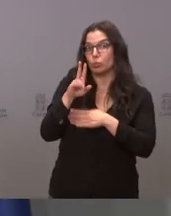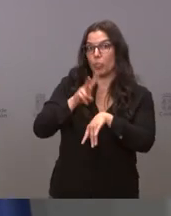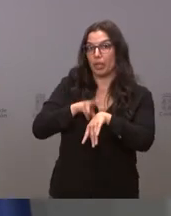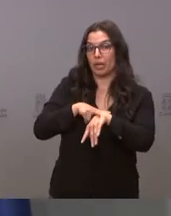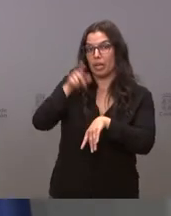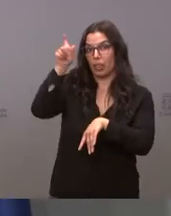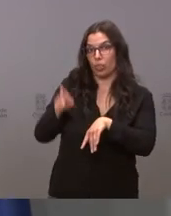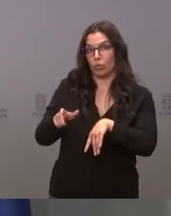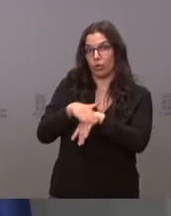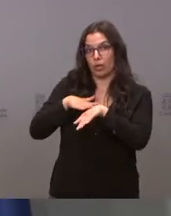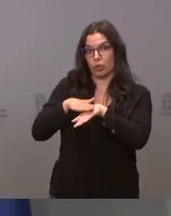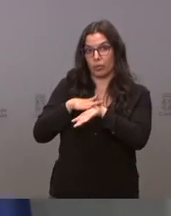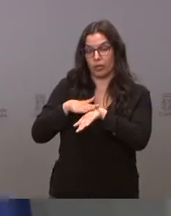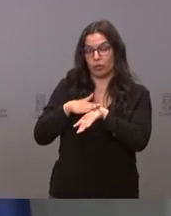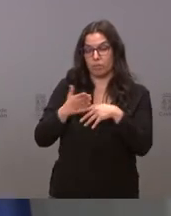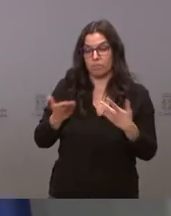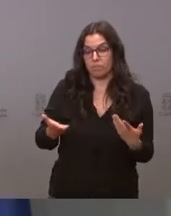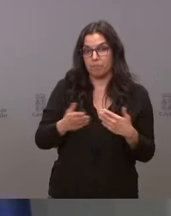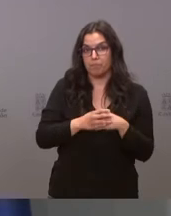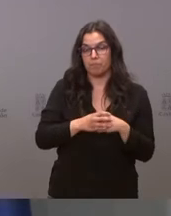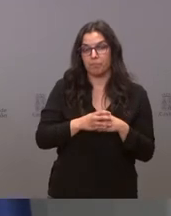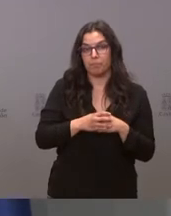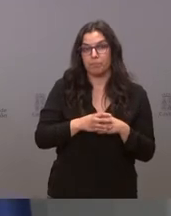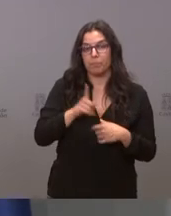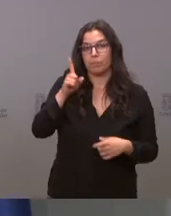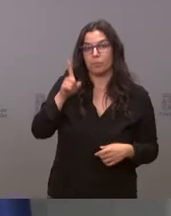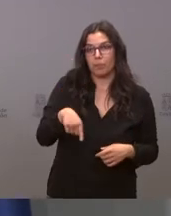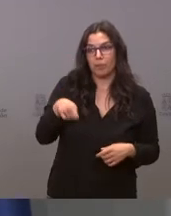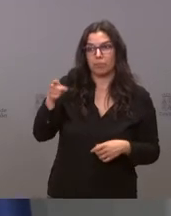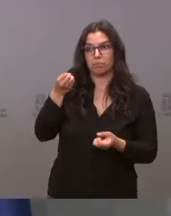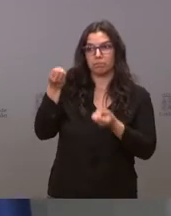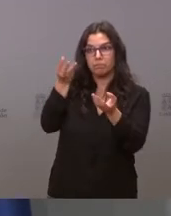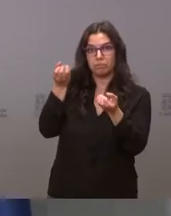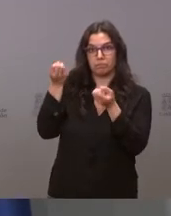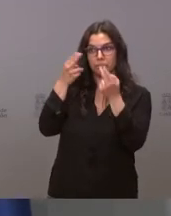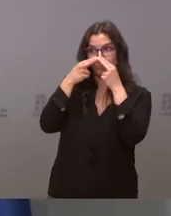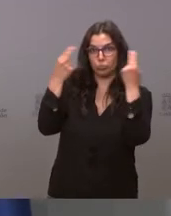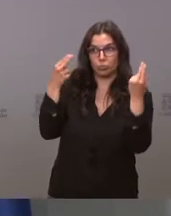a este respecto así como sus comunicaciones públicas